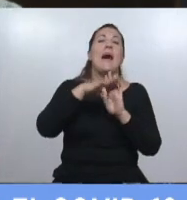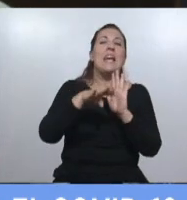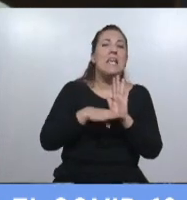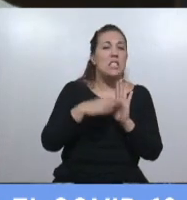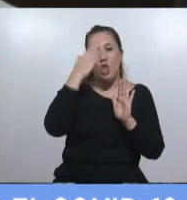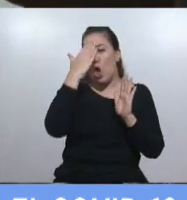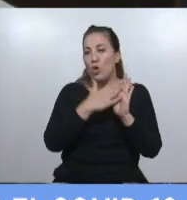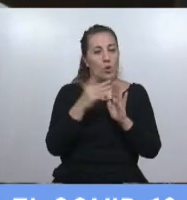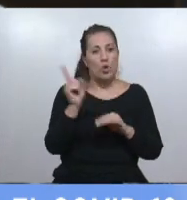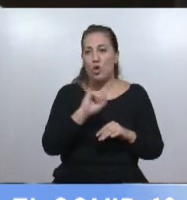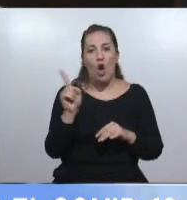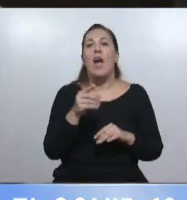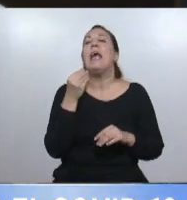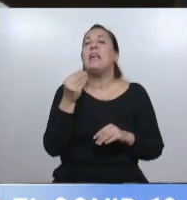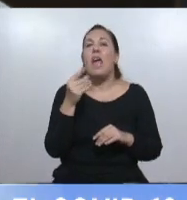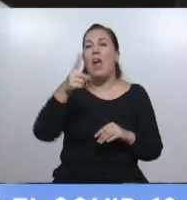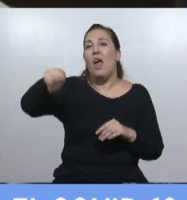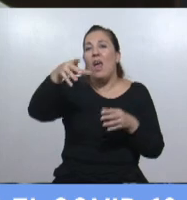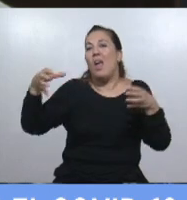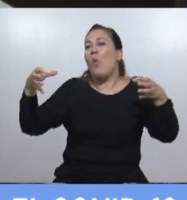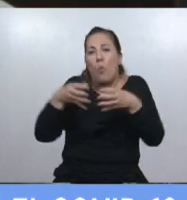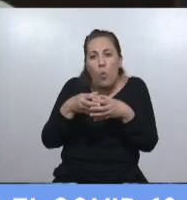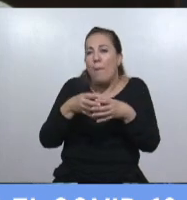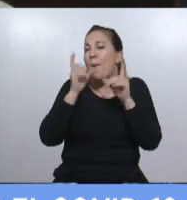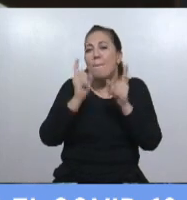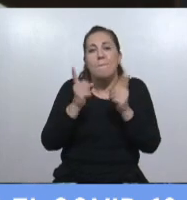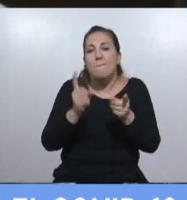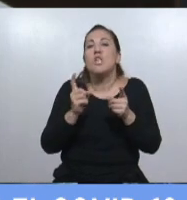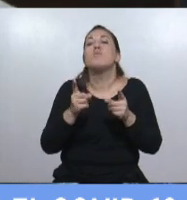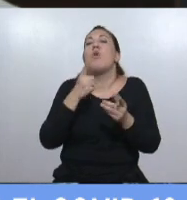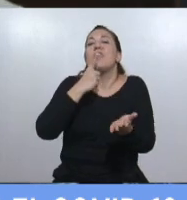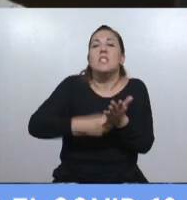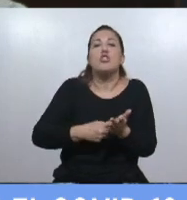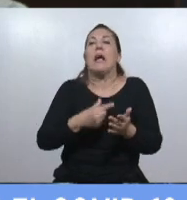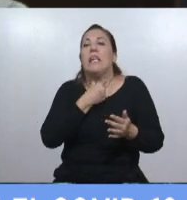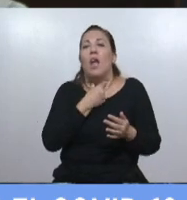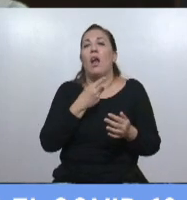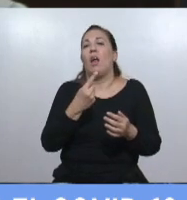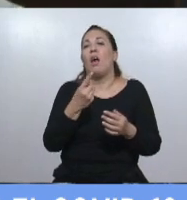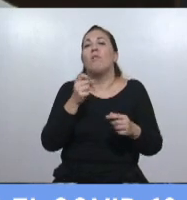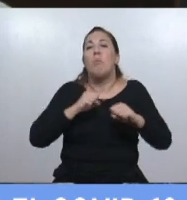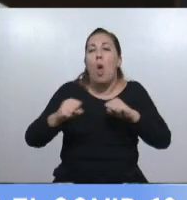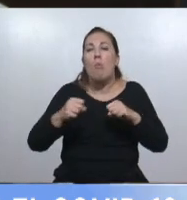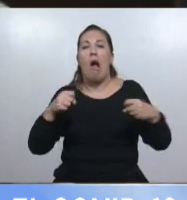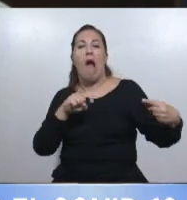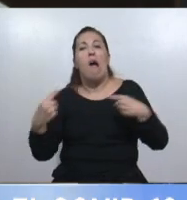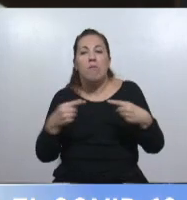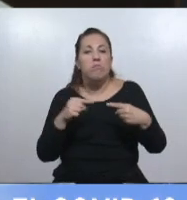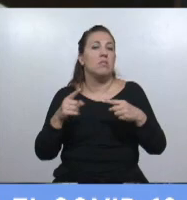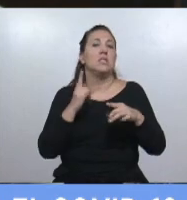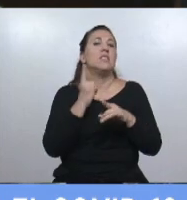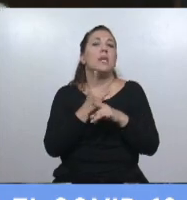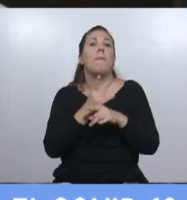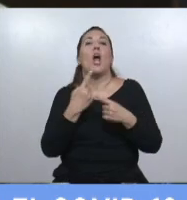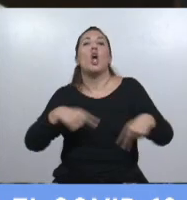es una decisión de confrontar es una decisión de